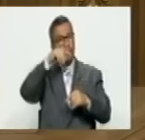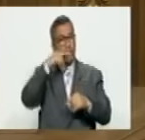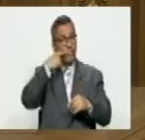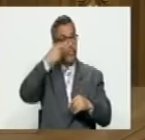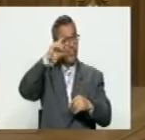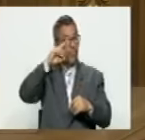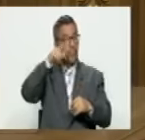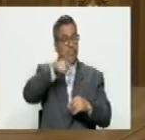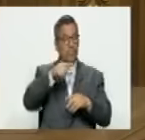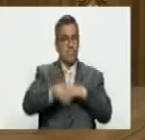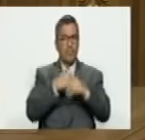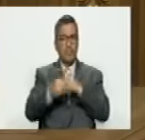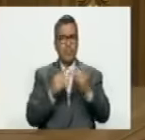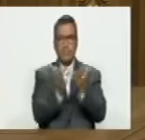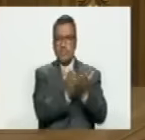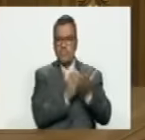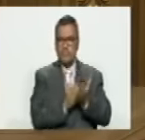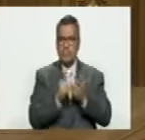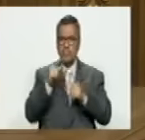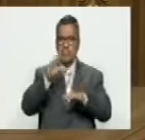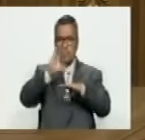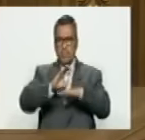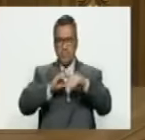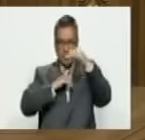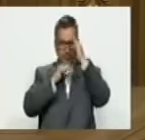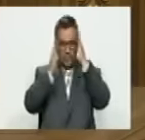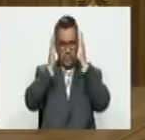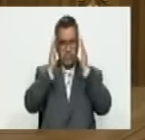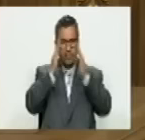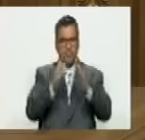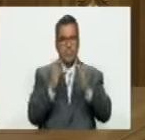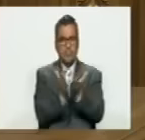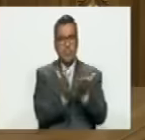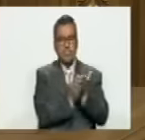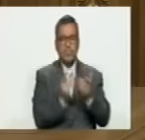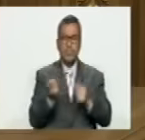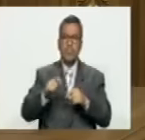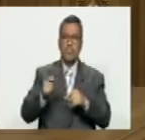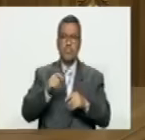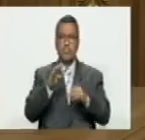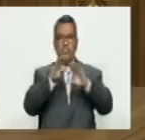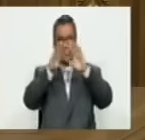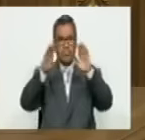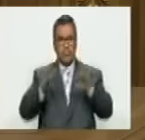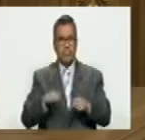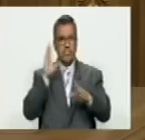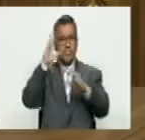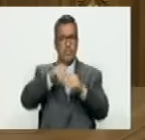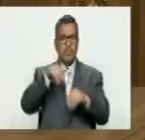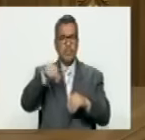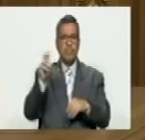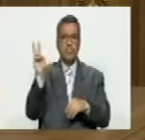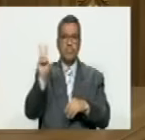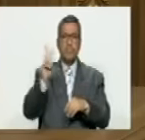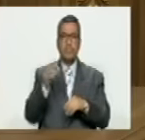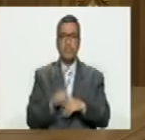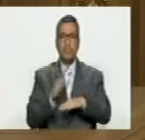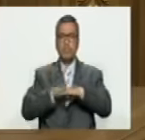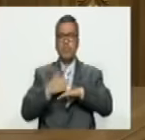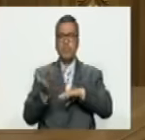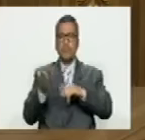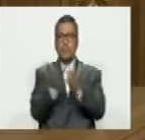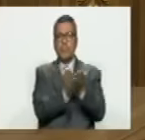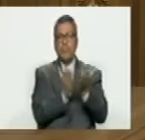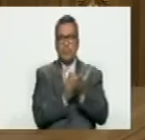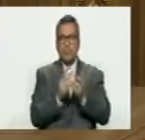estudio ¿por qué me concentro ahí? porque ese estudio es más importante que la propia página de resultados por Venezuela porque ese fue el